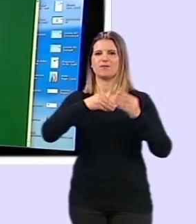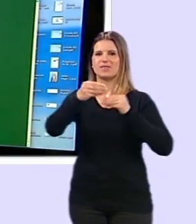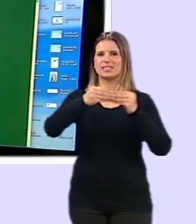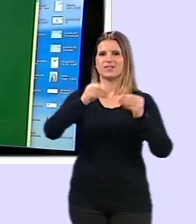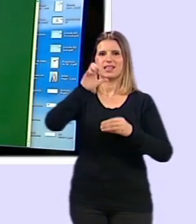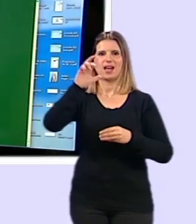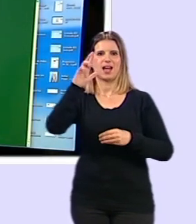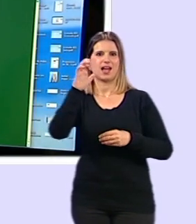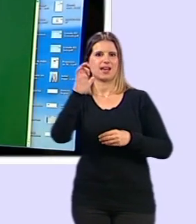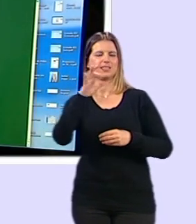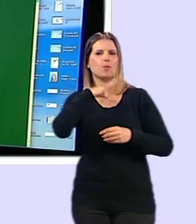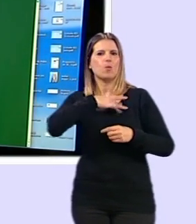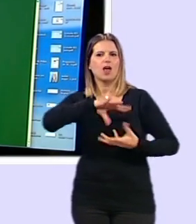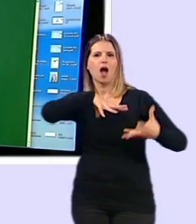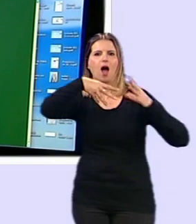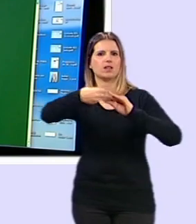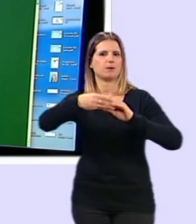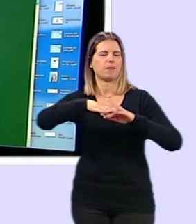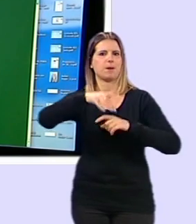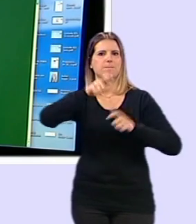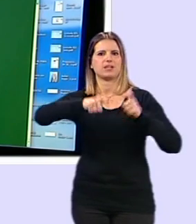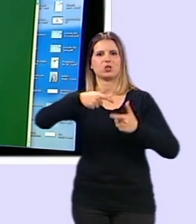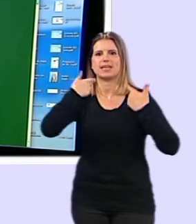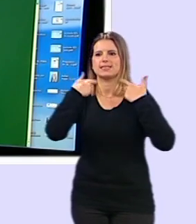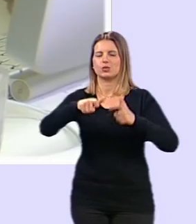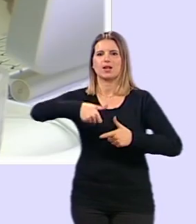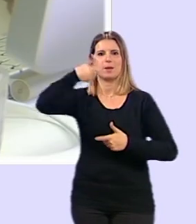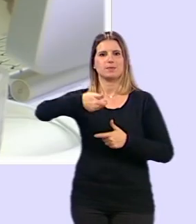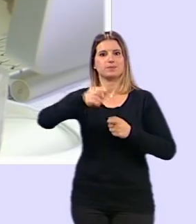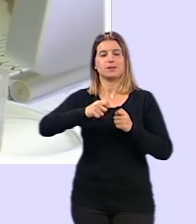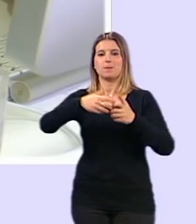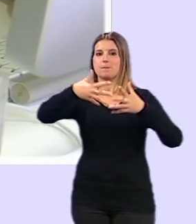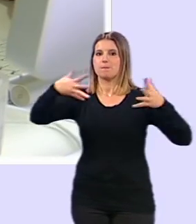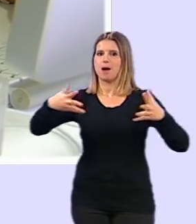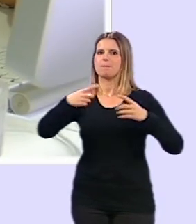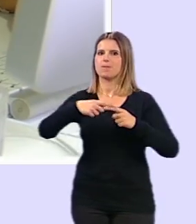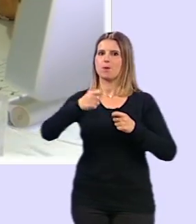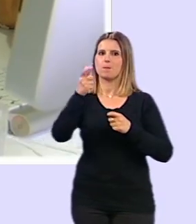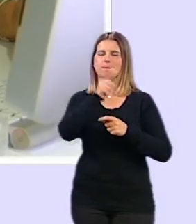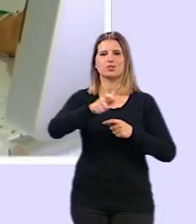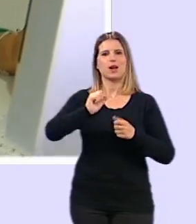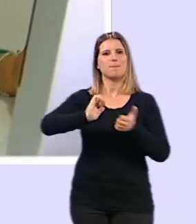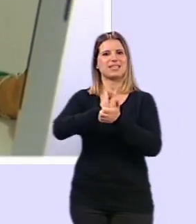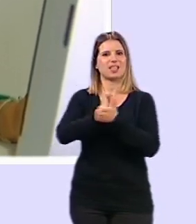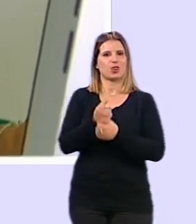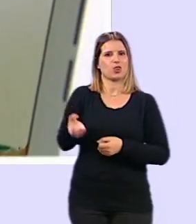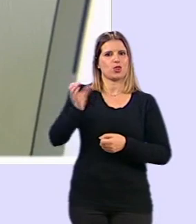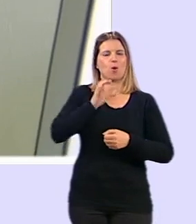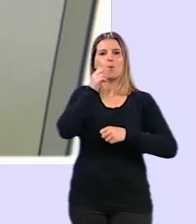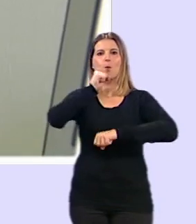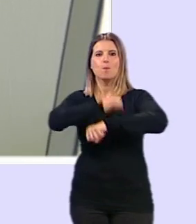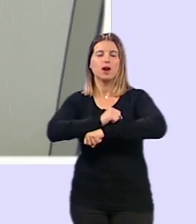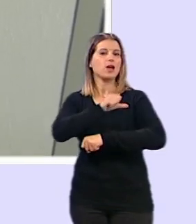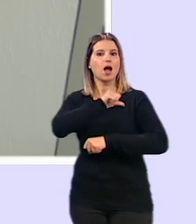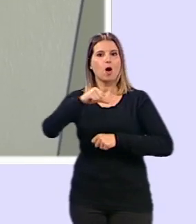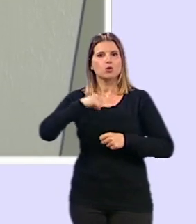se puedan aplicar a sectores esenciales. También se ampliarán las prestaciones por desempleo y han anunciado que los autónomos podrán